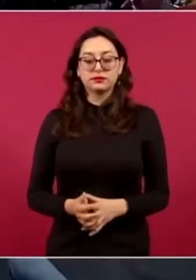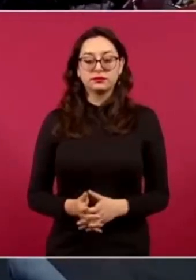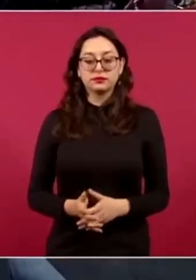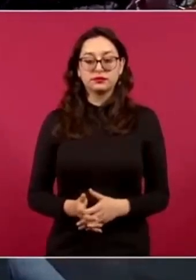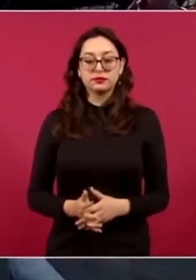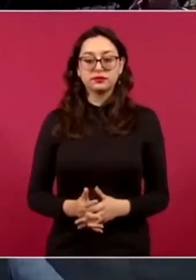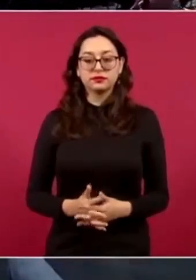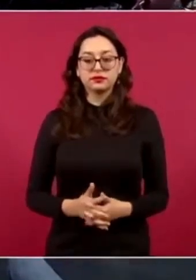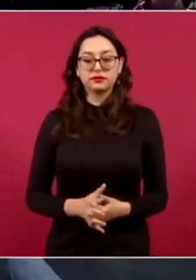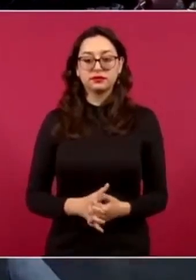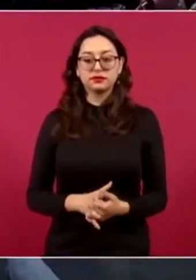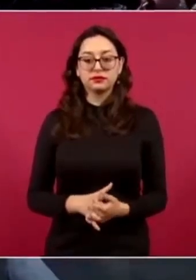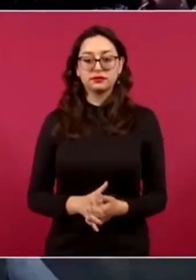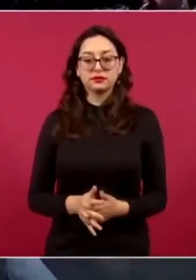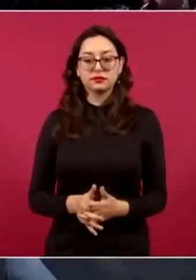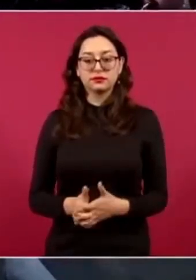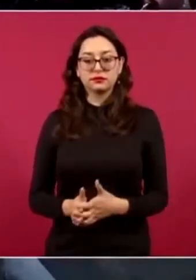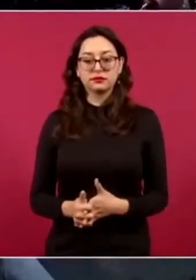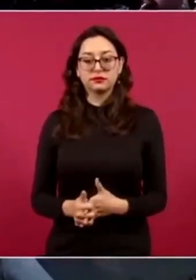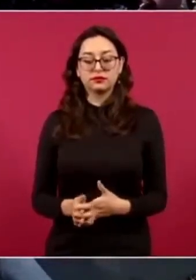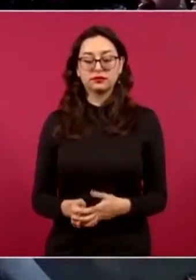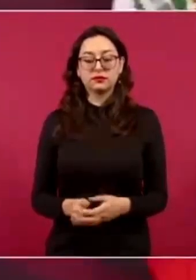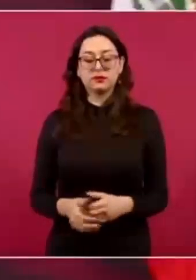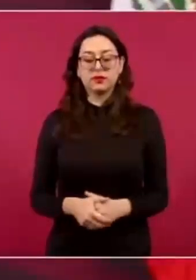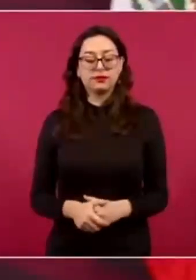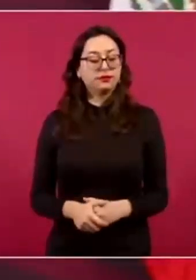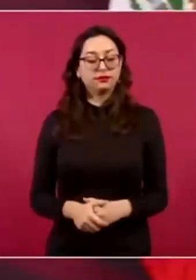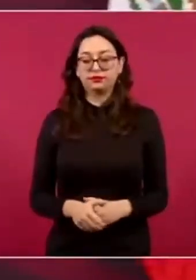no vamos a tener una reunión